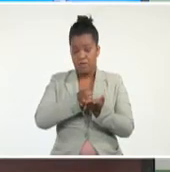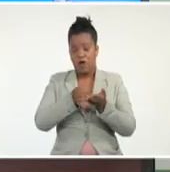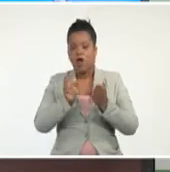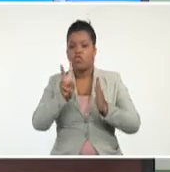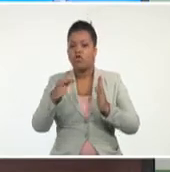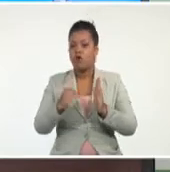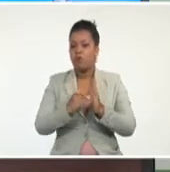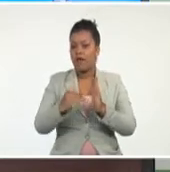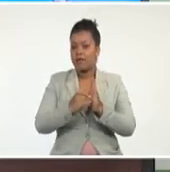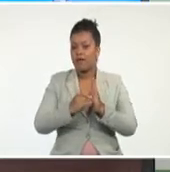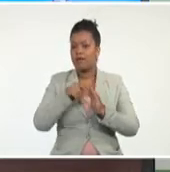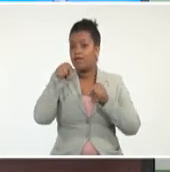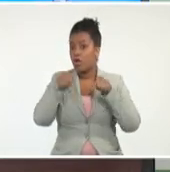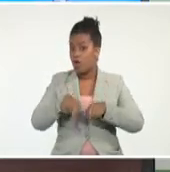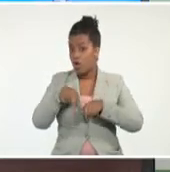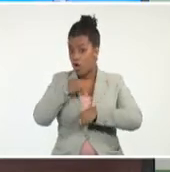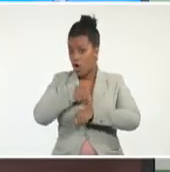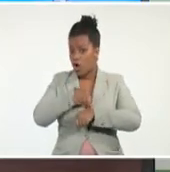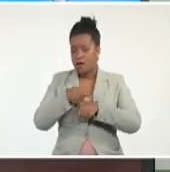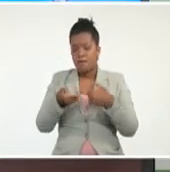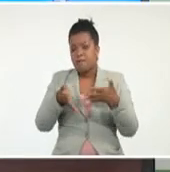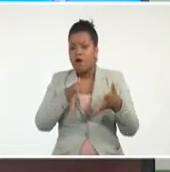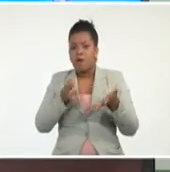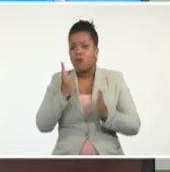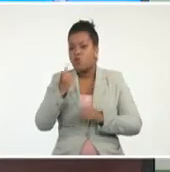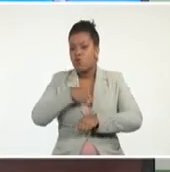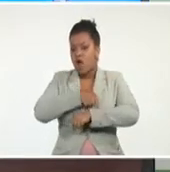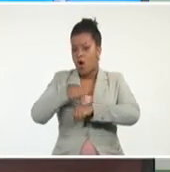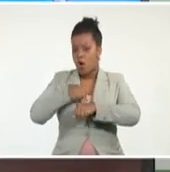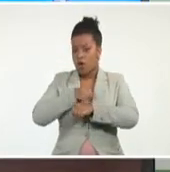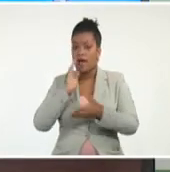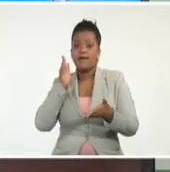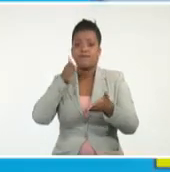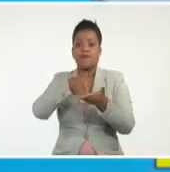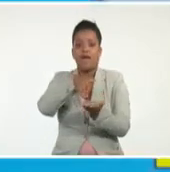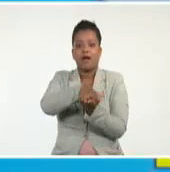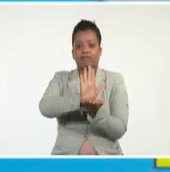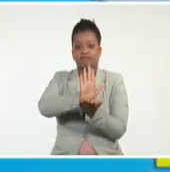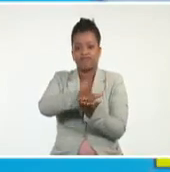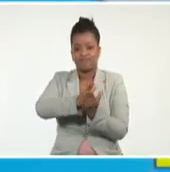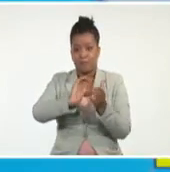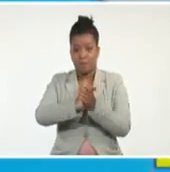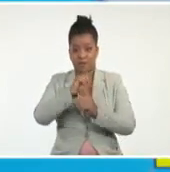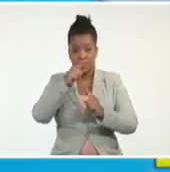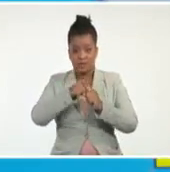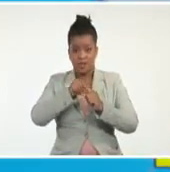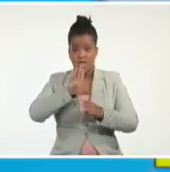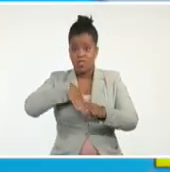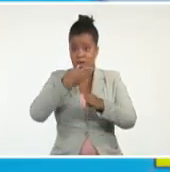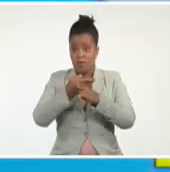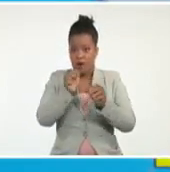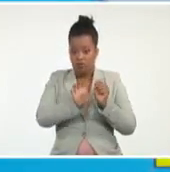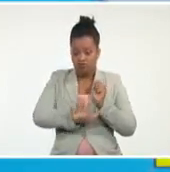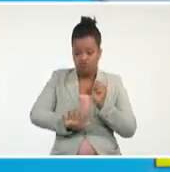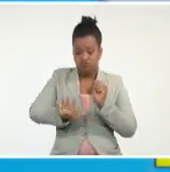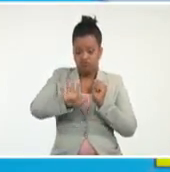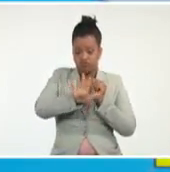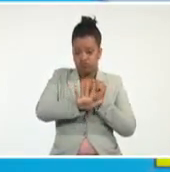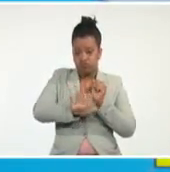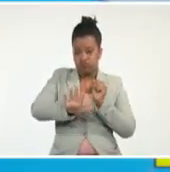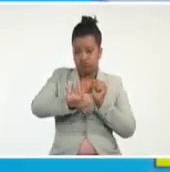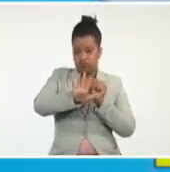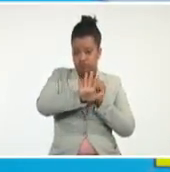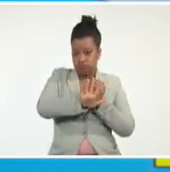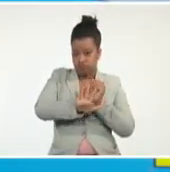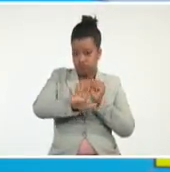la tarde de hoy, es decir, dentro de menos de una hora. Y después de seguir, dentro del noroeste, cruzando